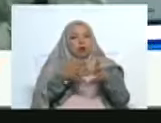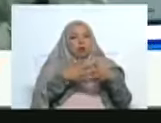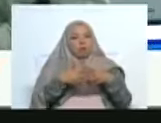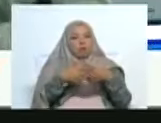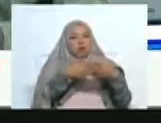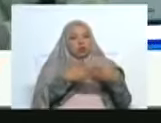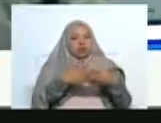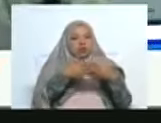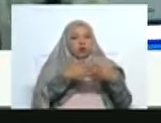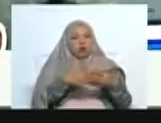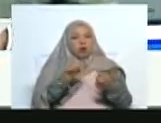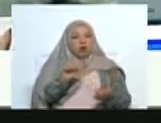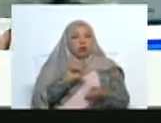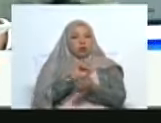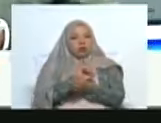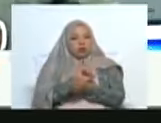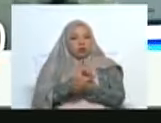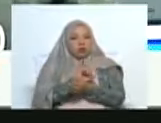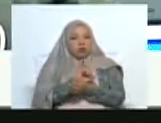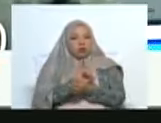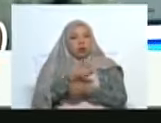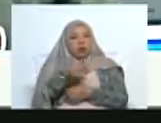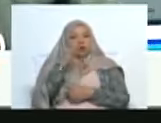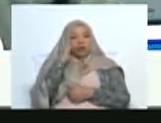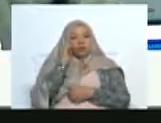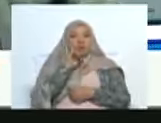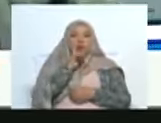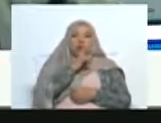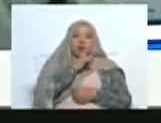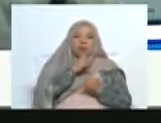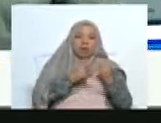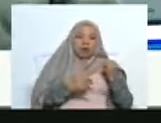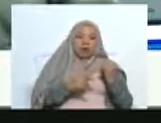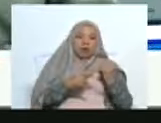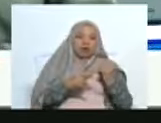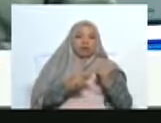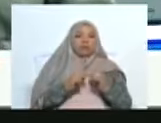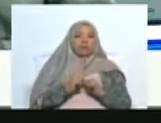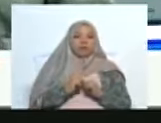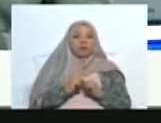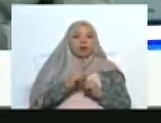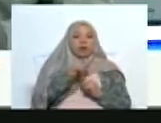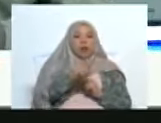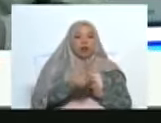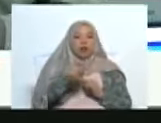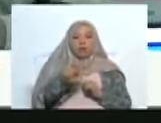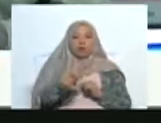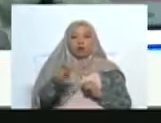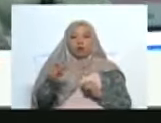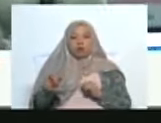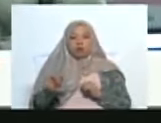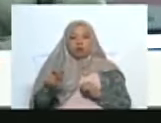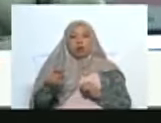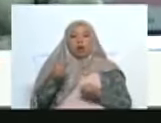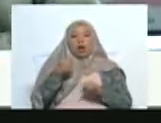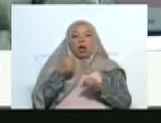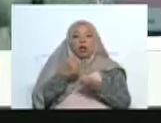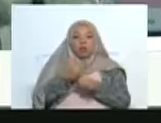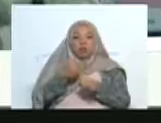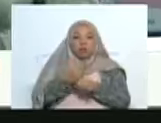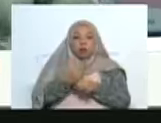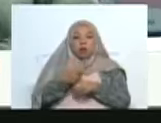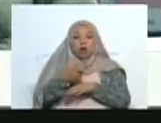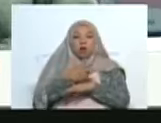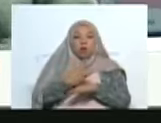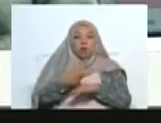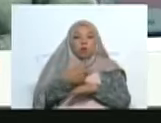me los reservo para los próximos días. Tengo los nombres de los funcionarios de